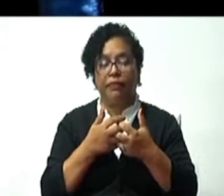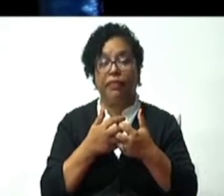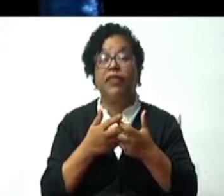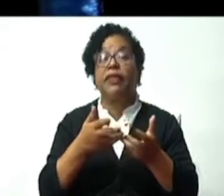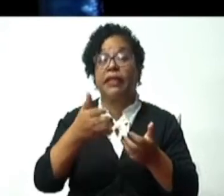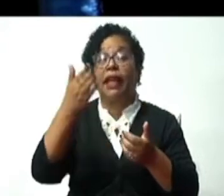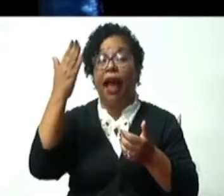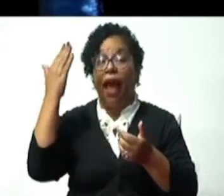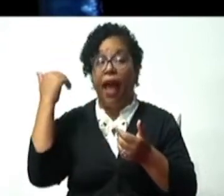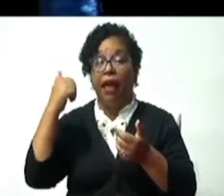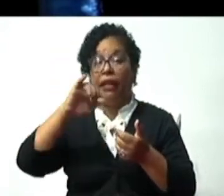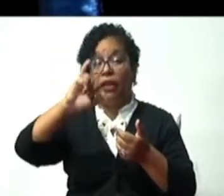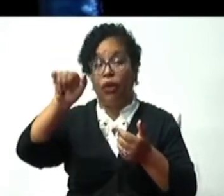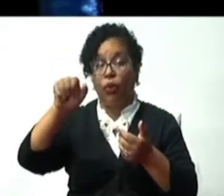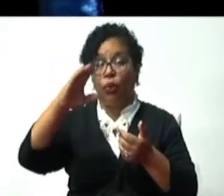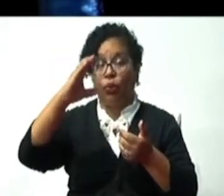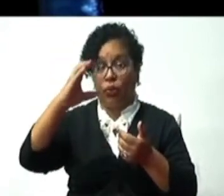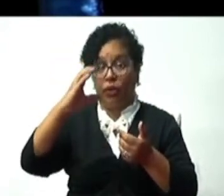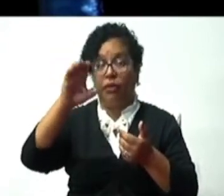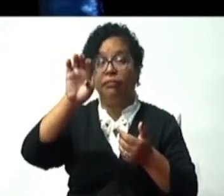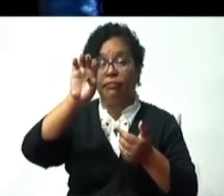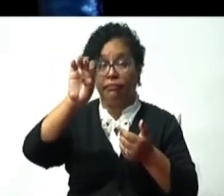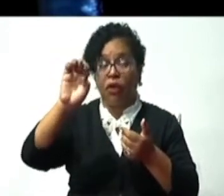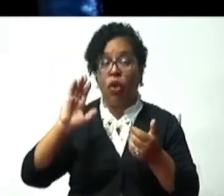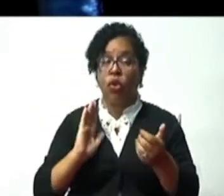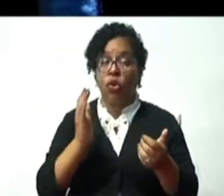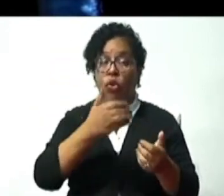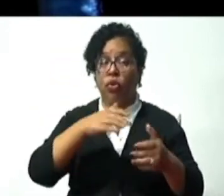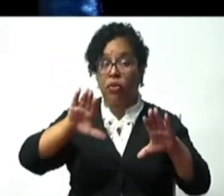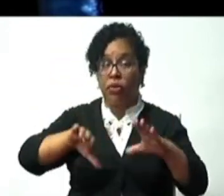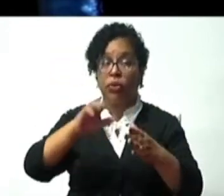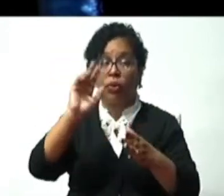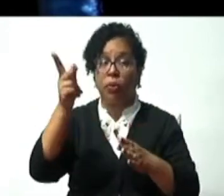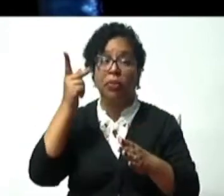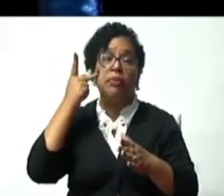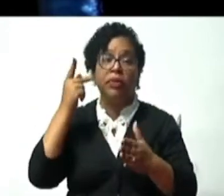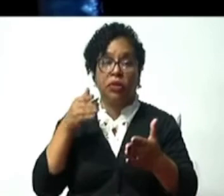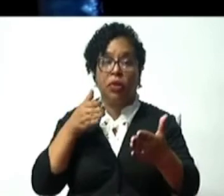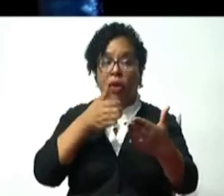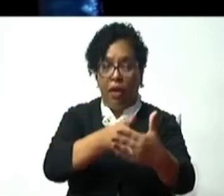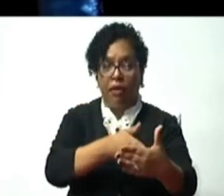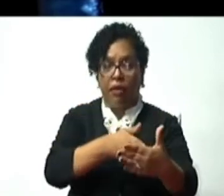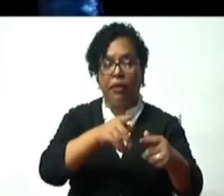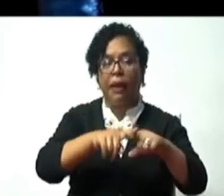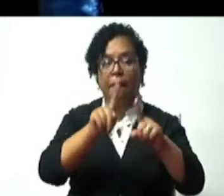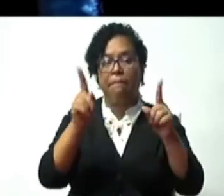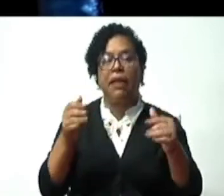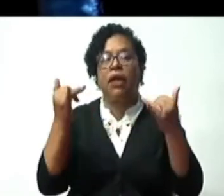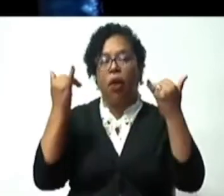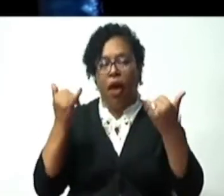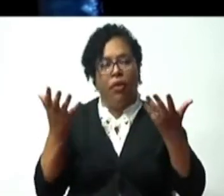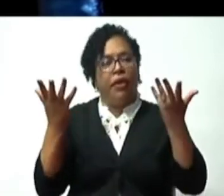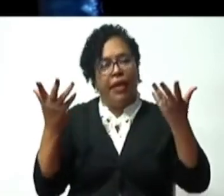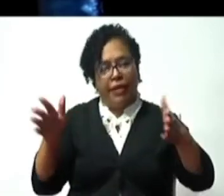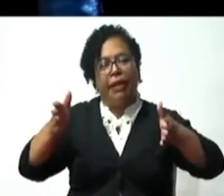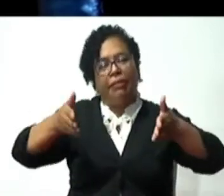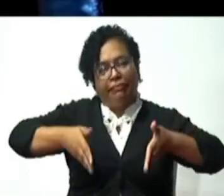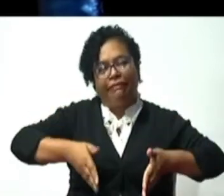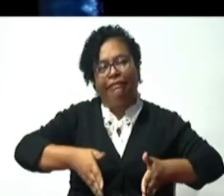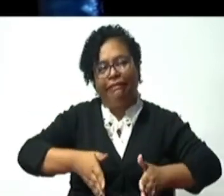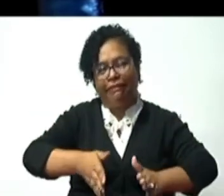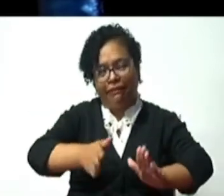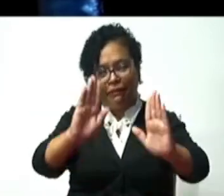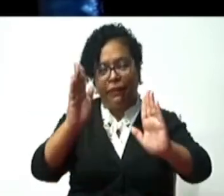fue restituido y resarcido el día de ayer a través de esta resolución que no se restaura la personería jurídica. Así que aprovechar para